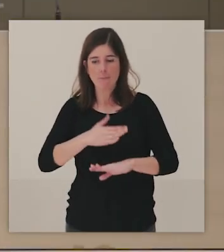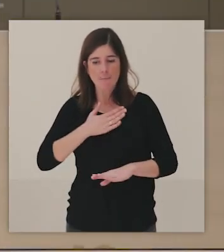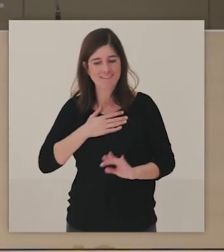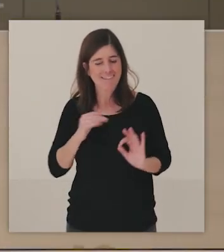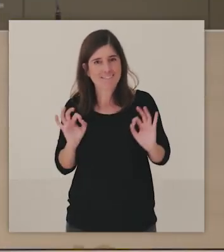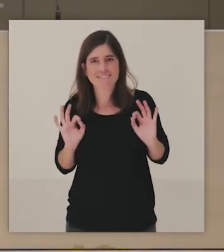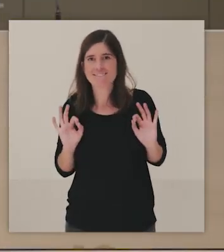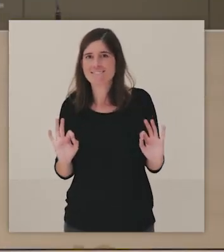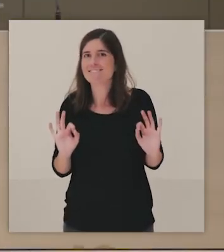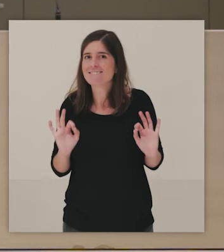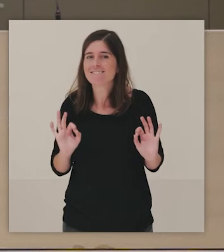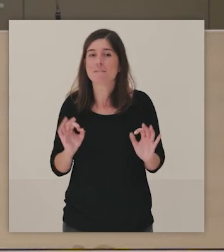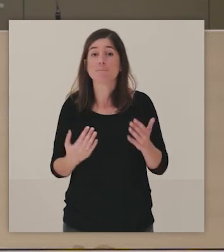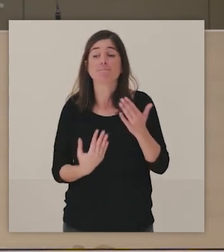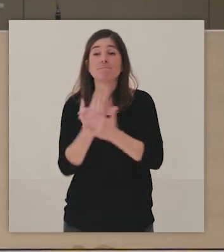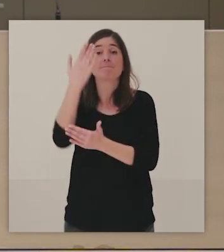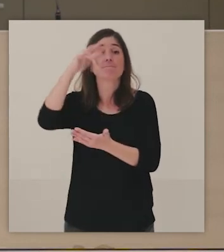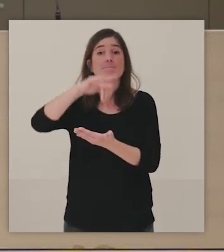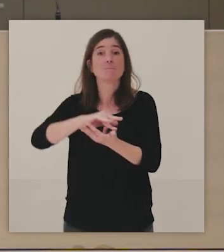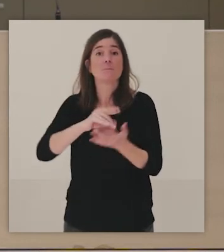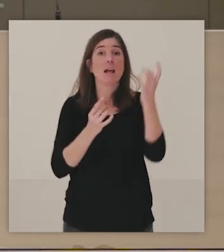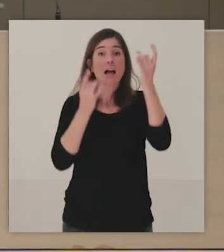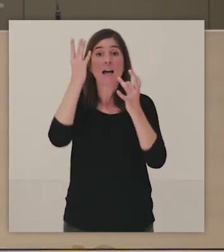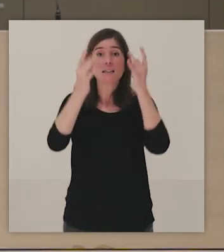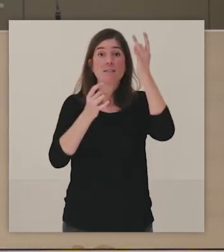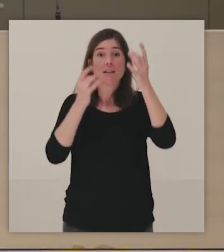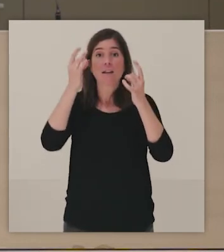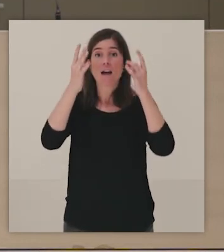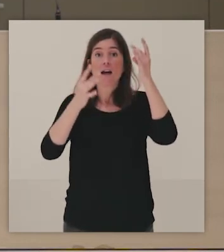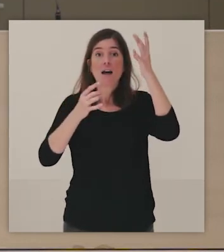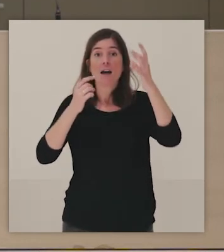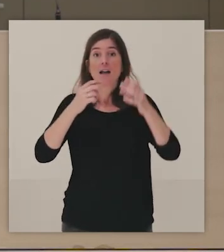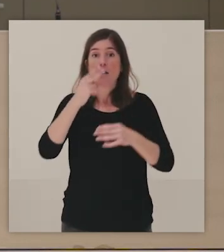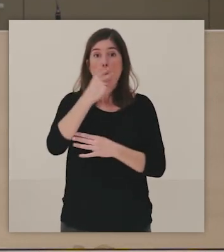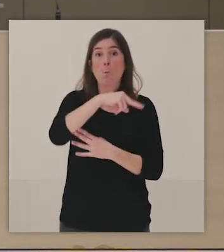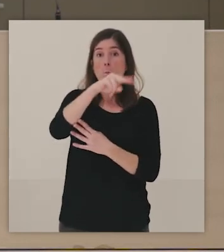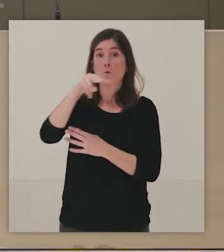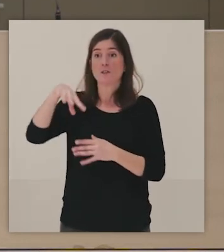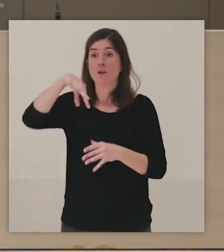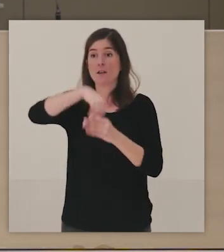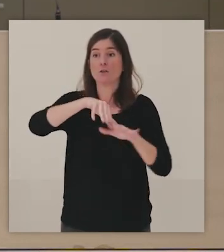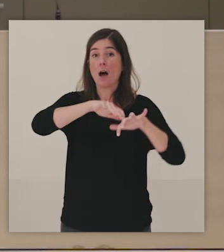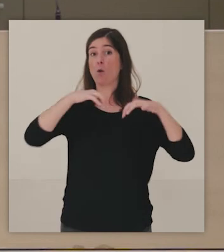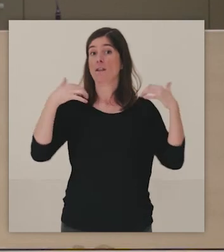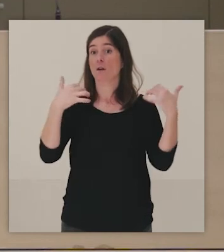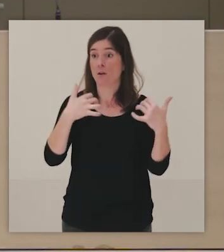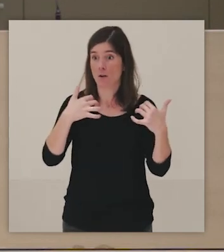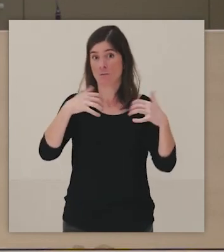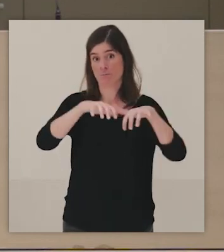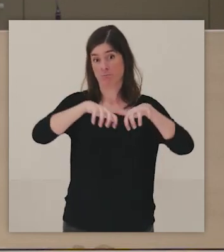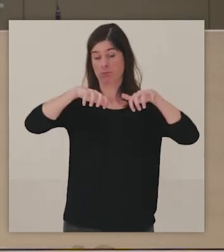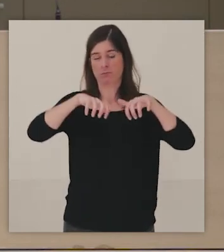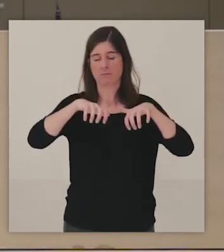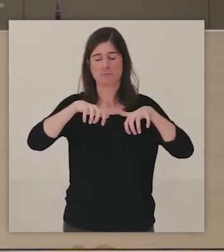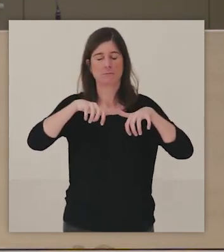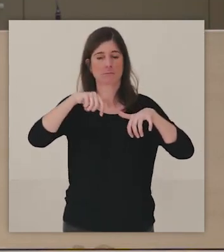pero para mí fue excepcional el día que había una actividad en el auditorio del Museo del Prado y me encontré con